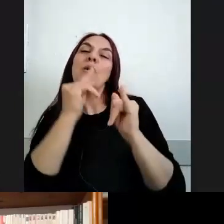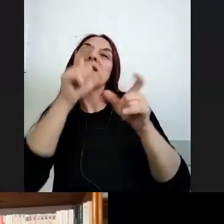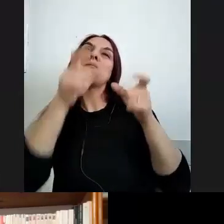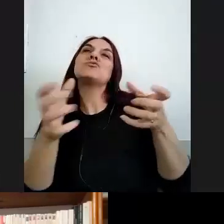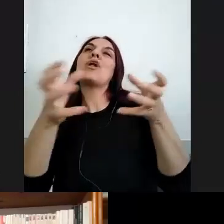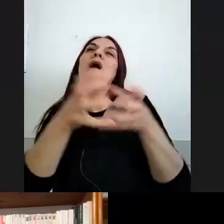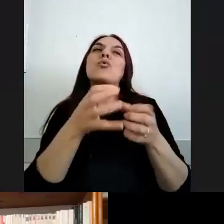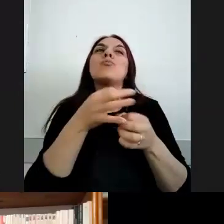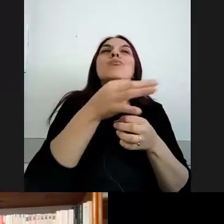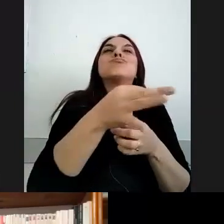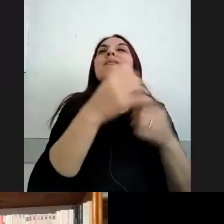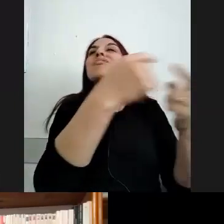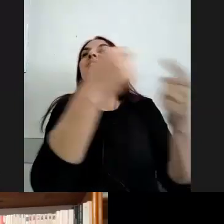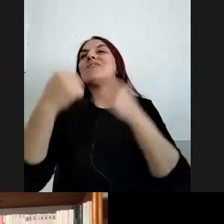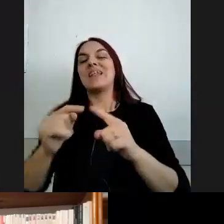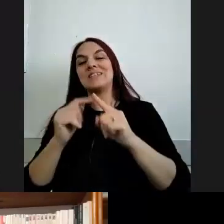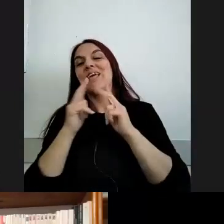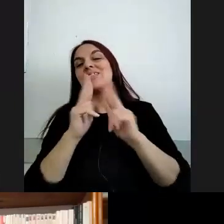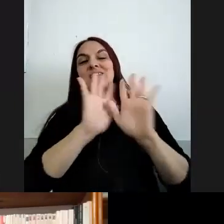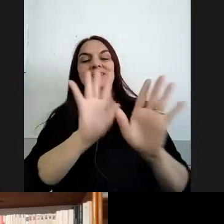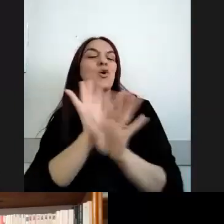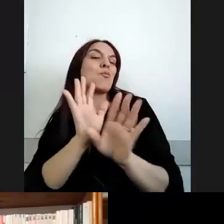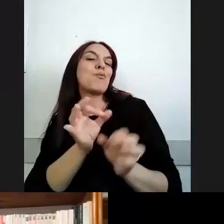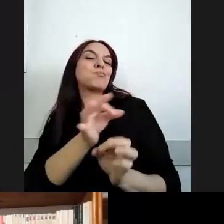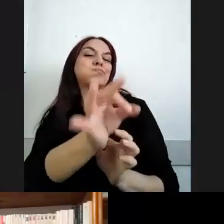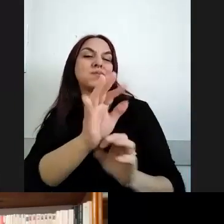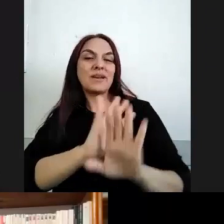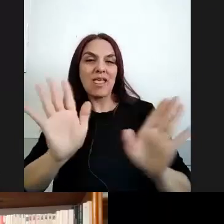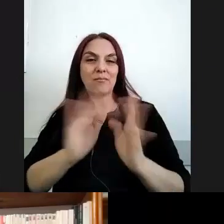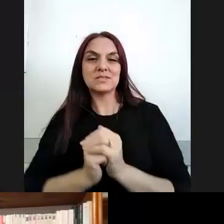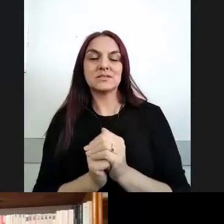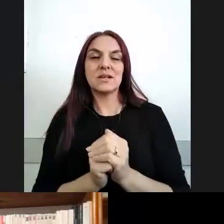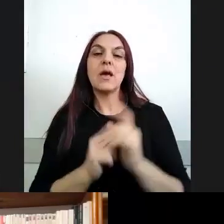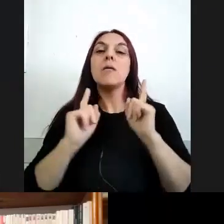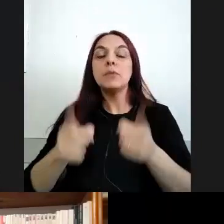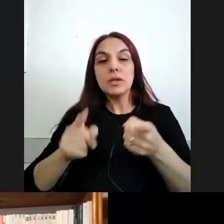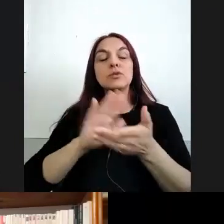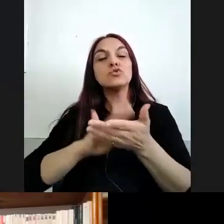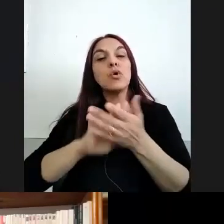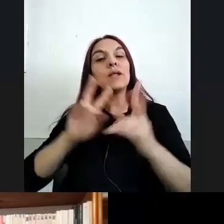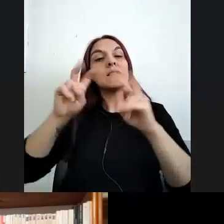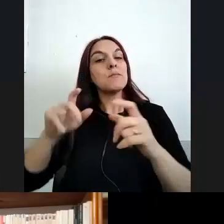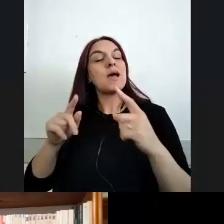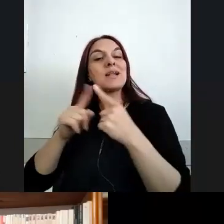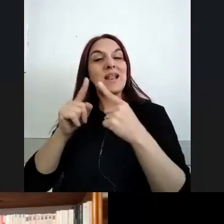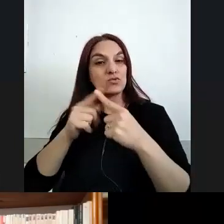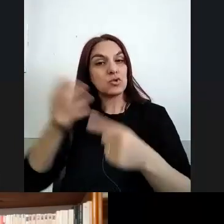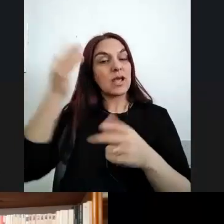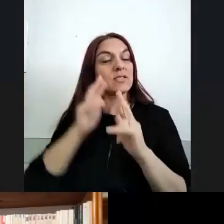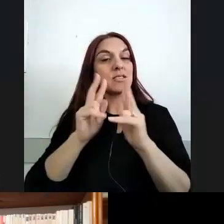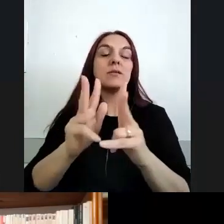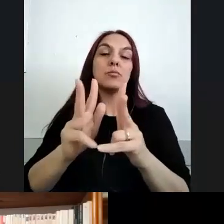considerados otros pero también el término hace alusión al campo relacional del que hablábamos en el que se